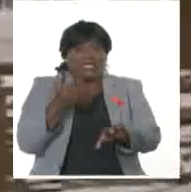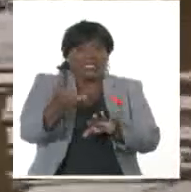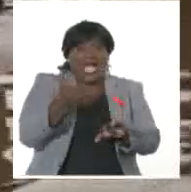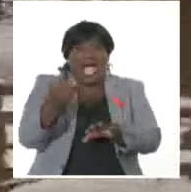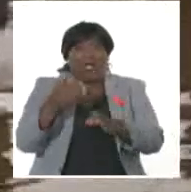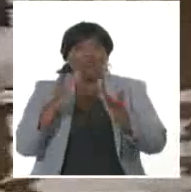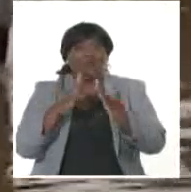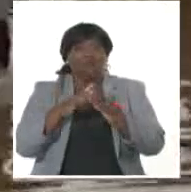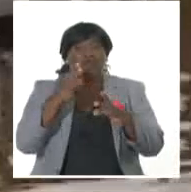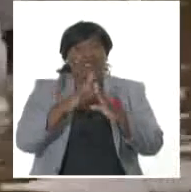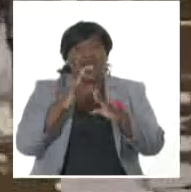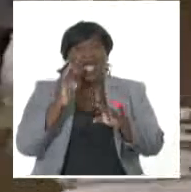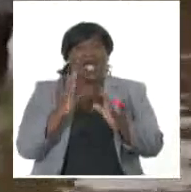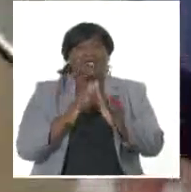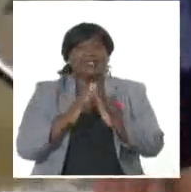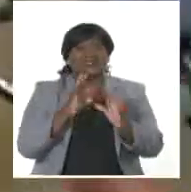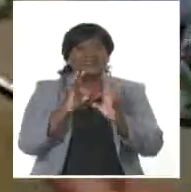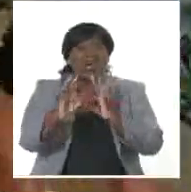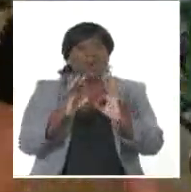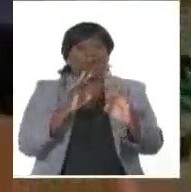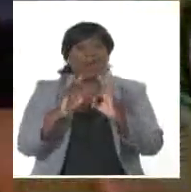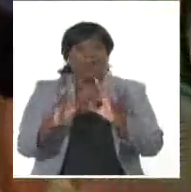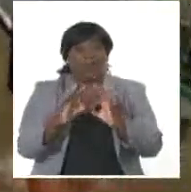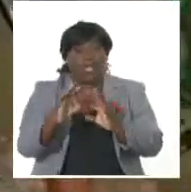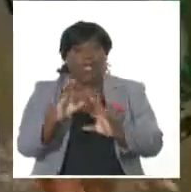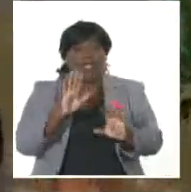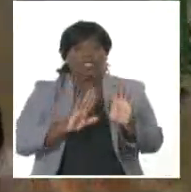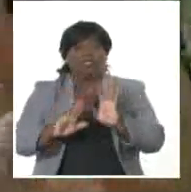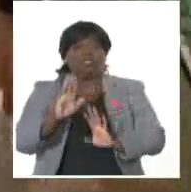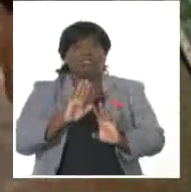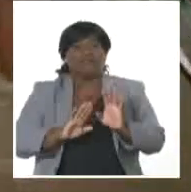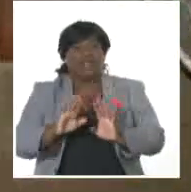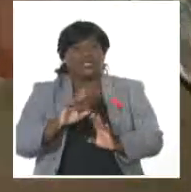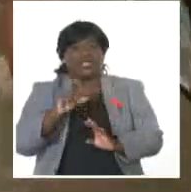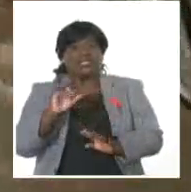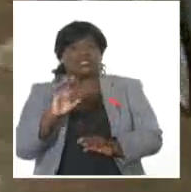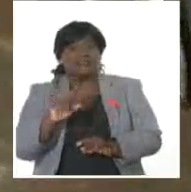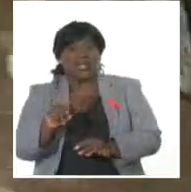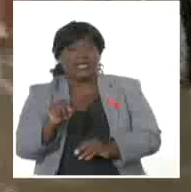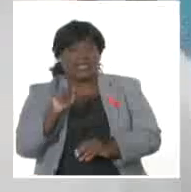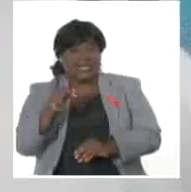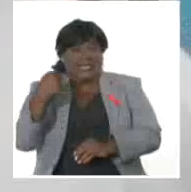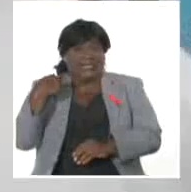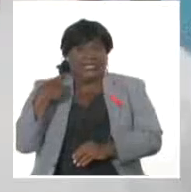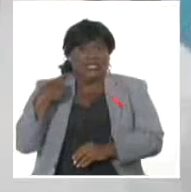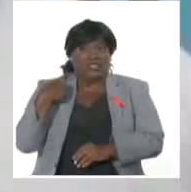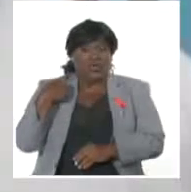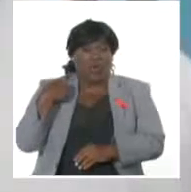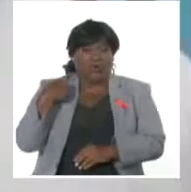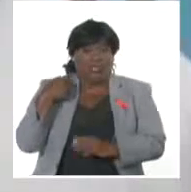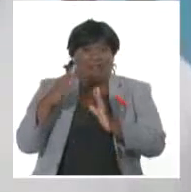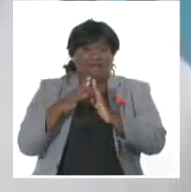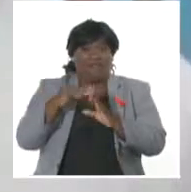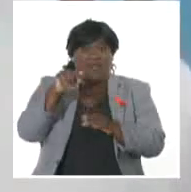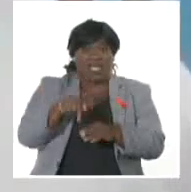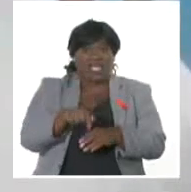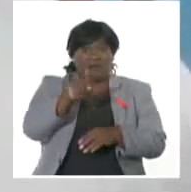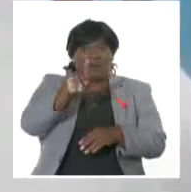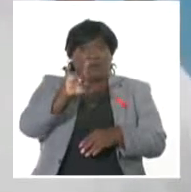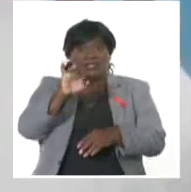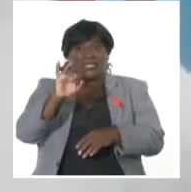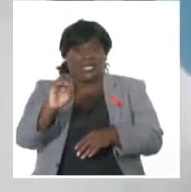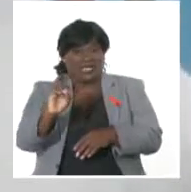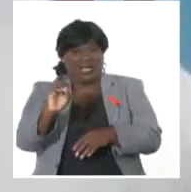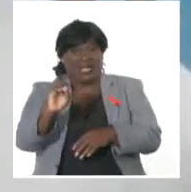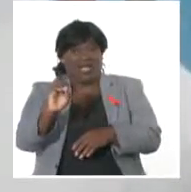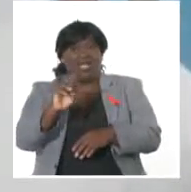por supuesto, se mantiene activada la defensa civil. Yo vivo aquí desde el año 70, por ahí, y la inundación más grande que ha habido